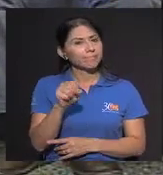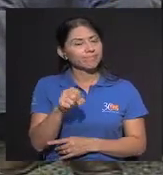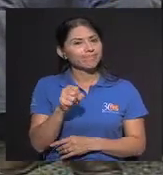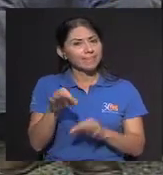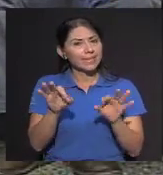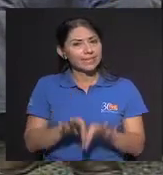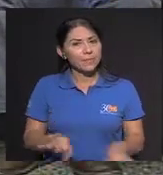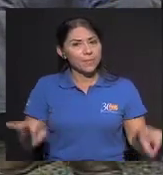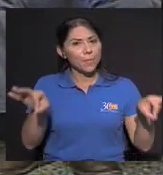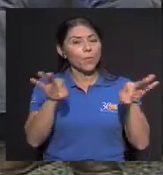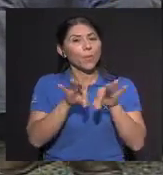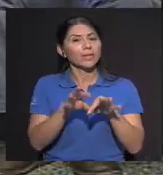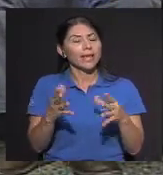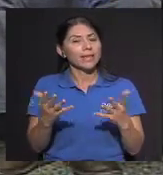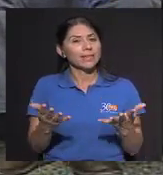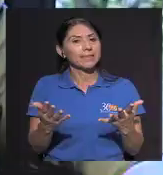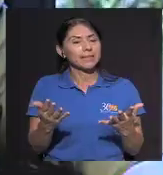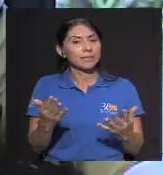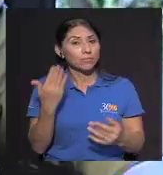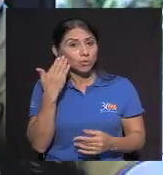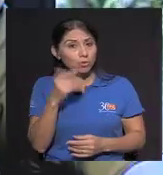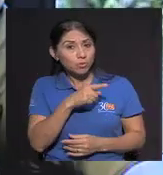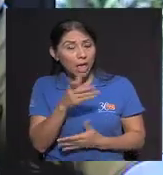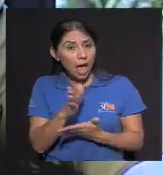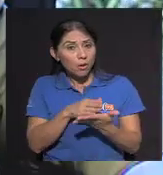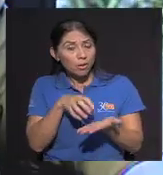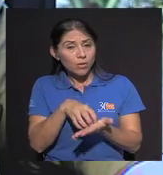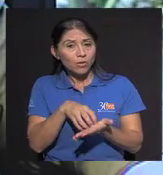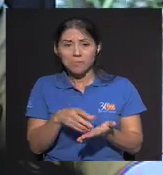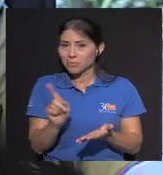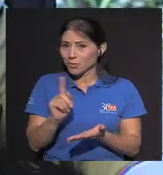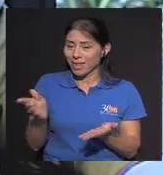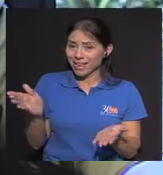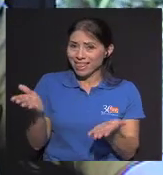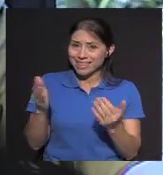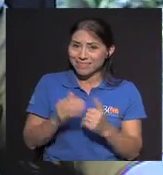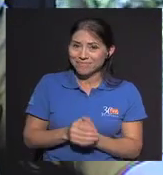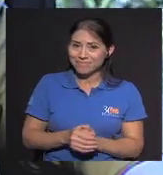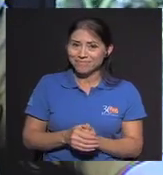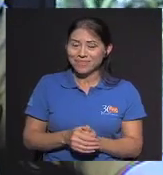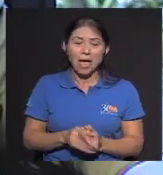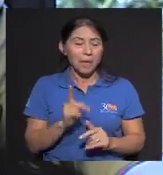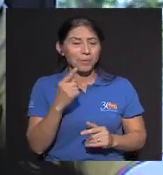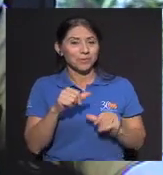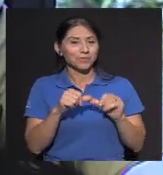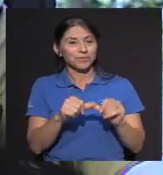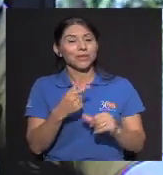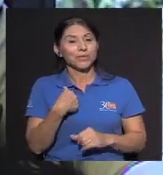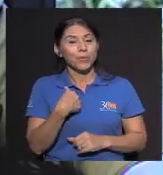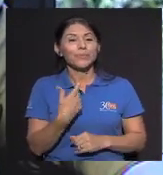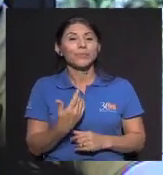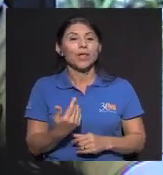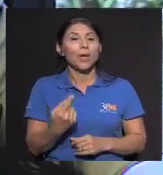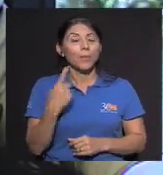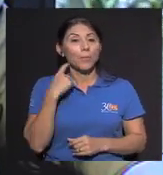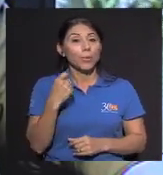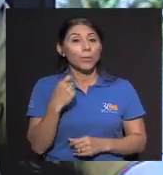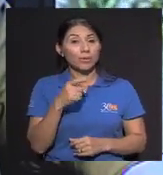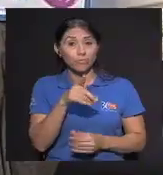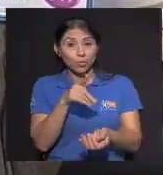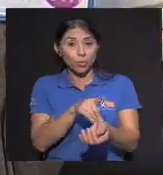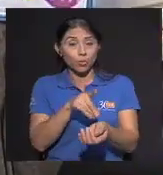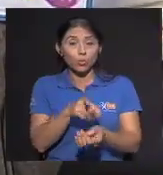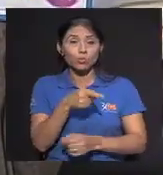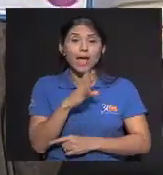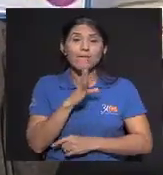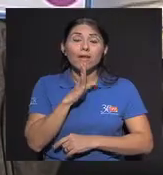Y sería Importante ¿Verdad Pablo? También como Yo no sé si tenés Alguna inquietud Por ahí No, adelante Adelante Para intervenir Yo porque sí Me gustaría doctor Como